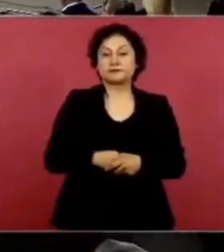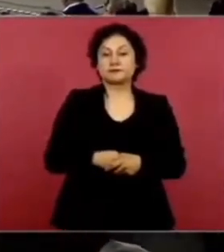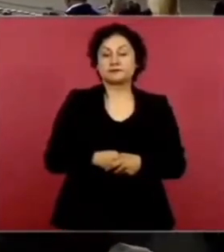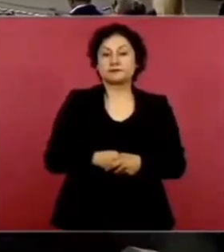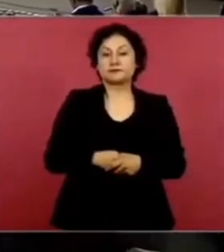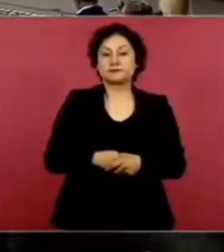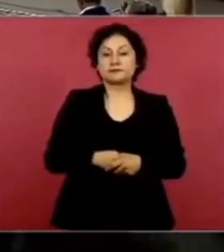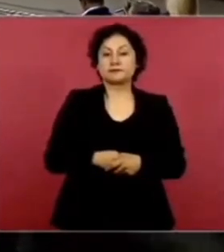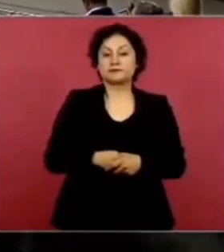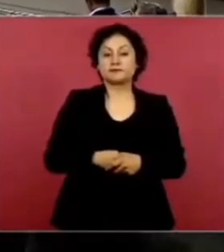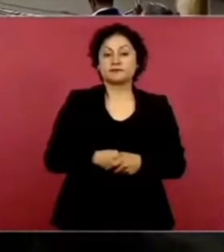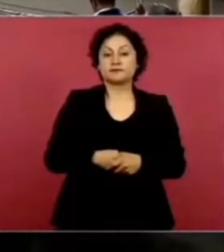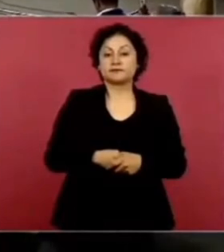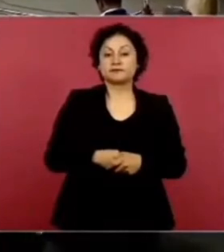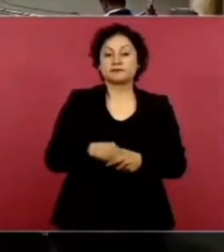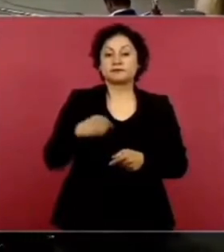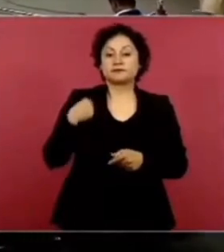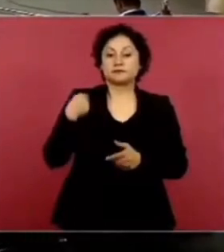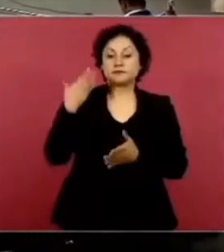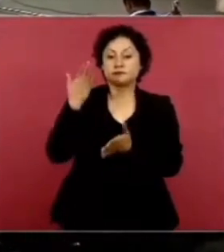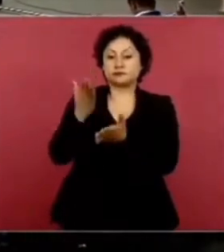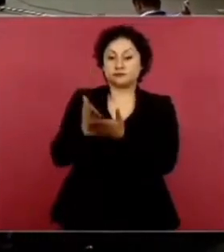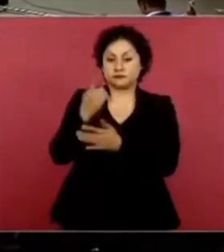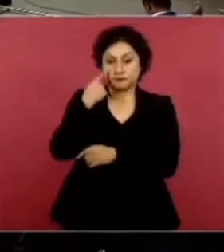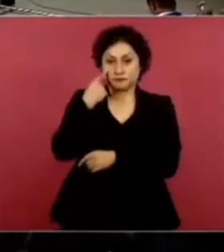Bueno. Hice esto.